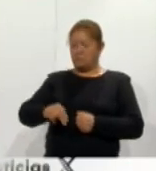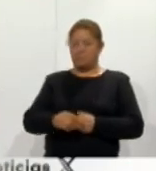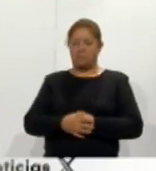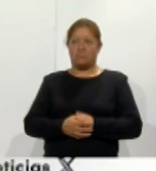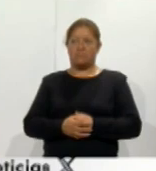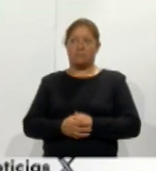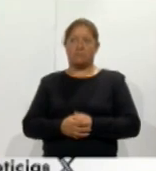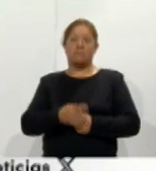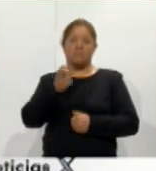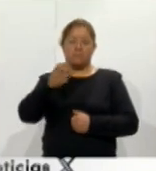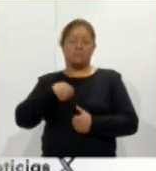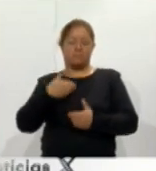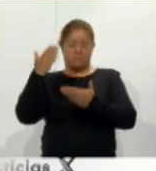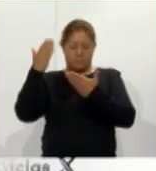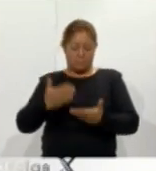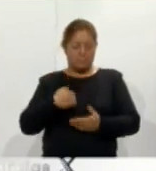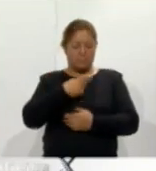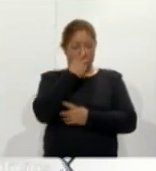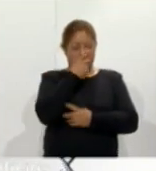Por eso he venido a decirte